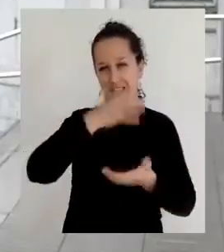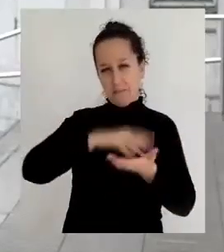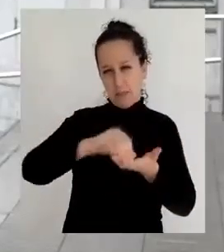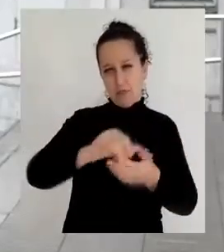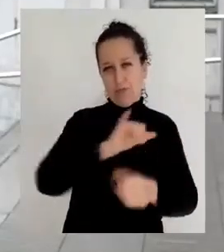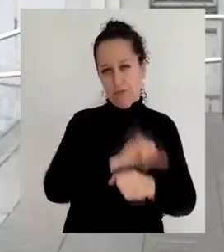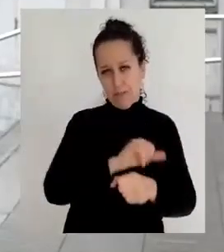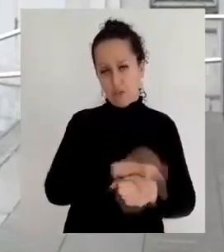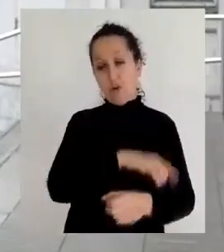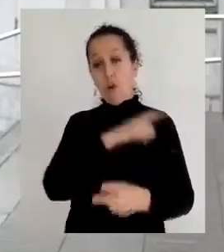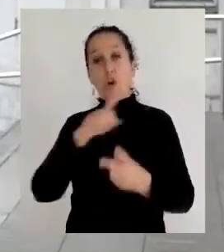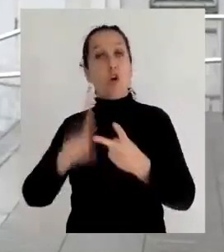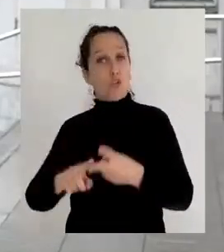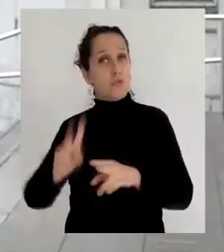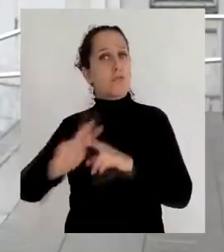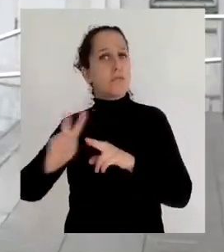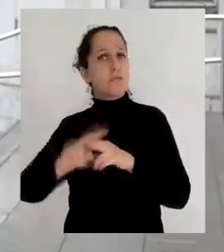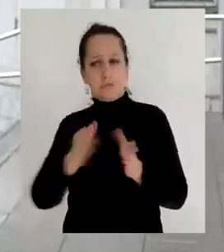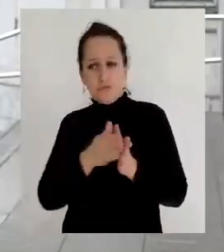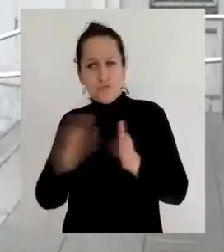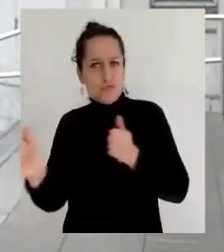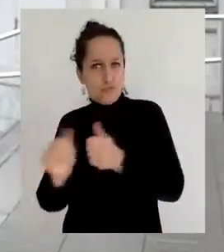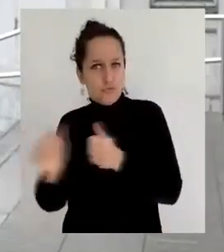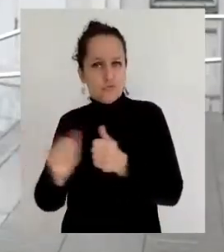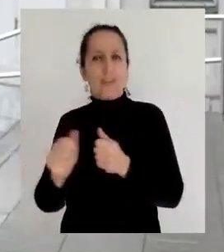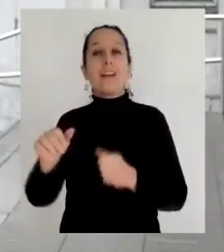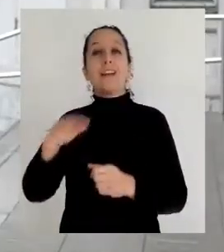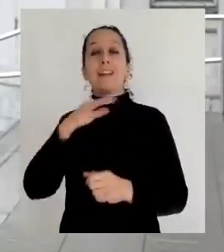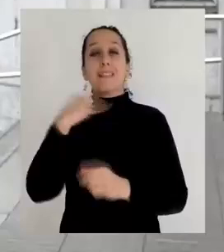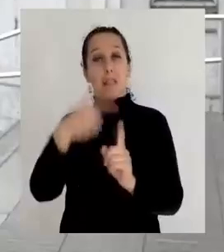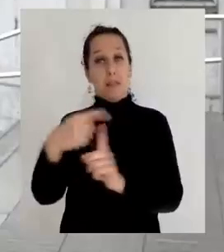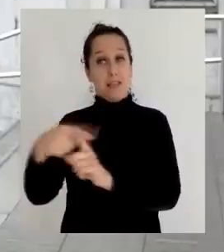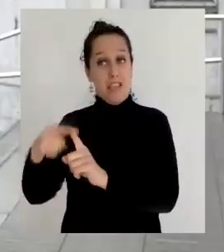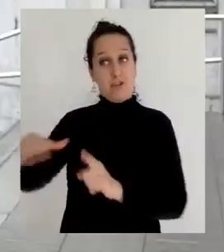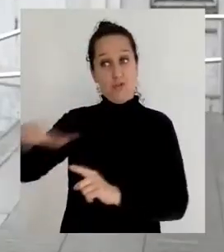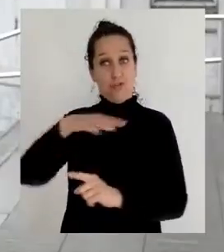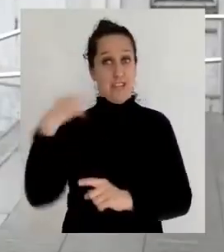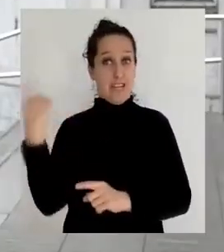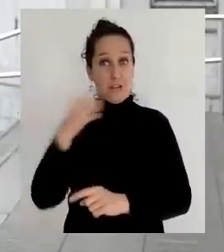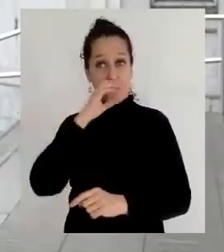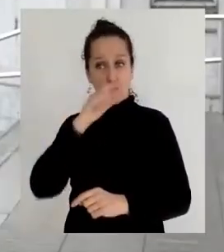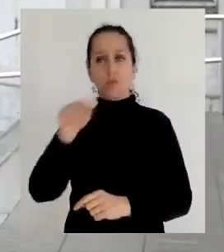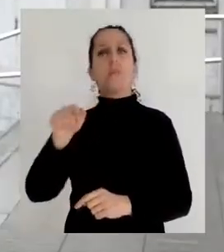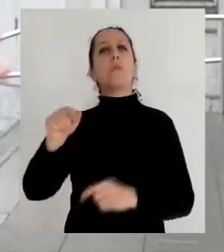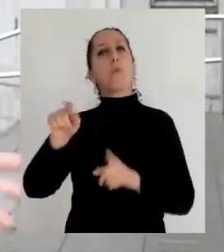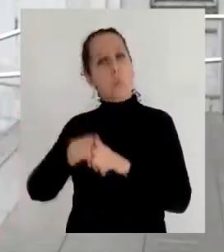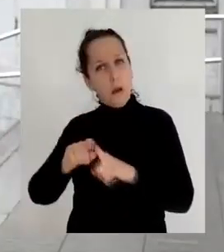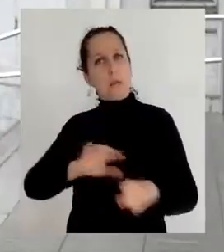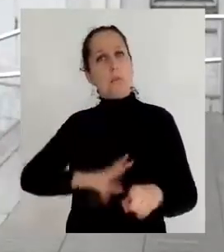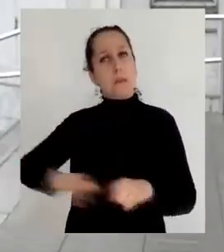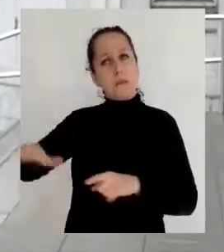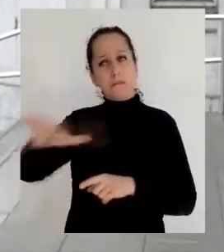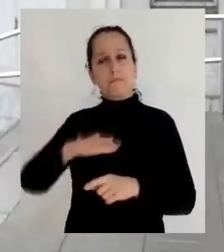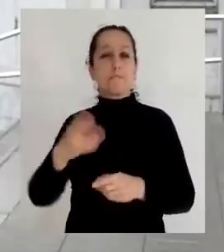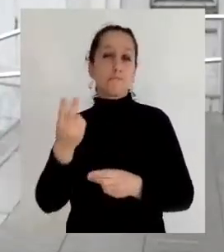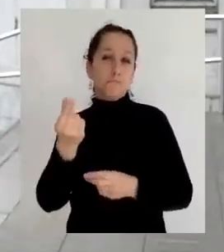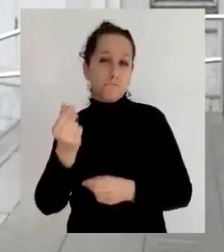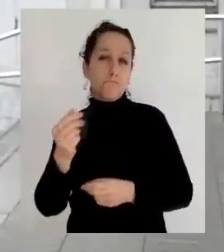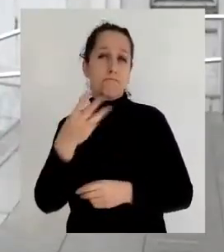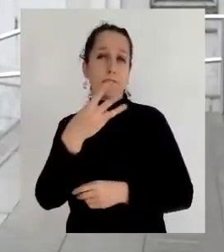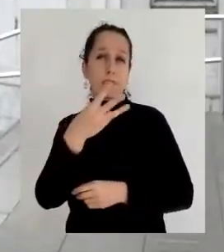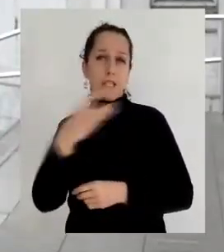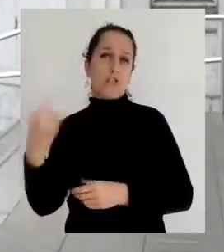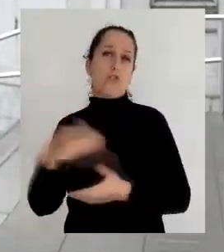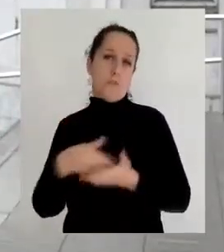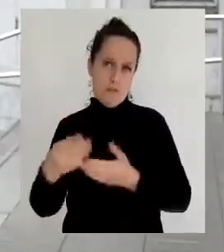se incluirá otro adicional en un sector colindante, el Cementerio General de Concepción. Se trata de un área verde que tiene una inversión sobre